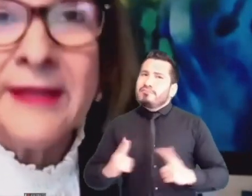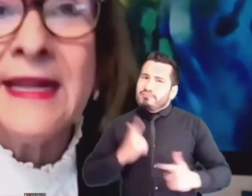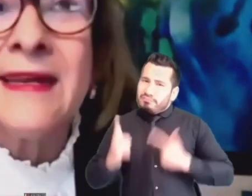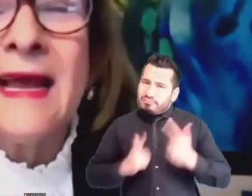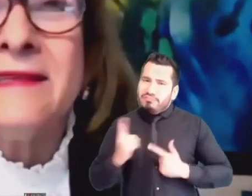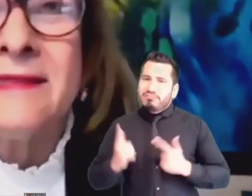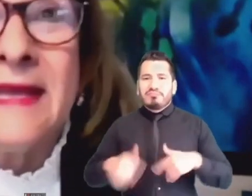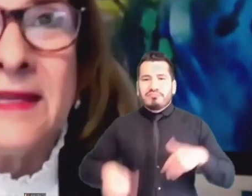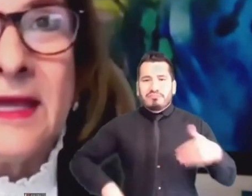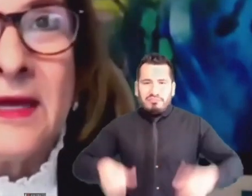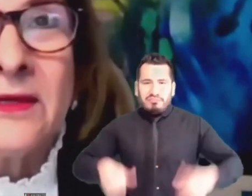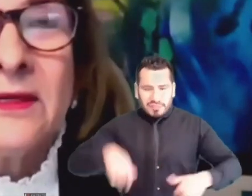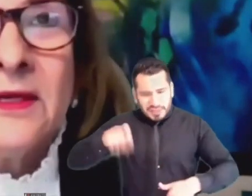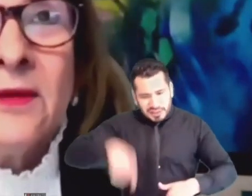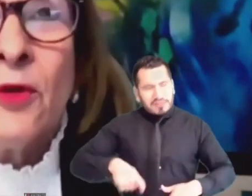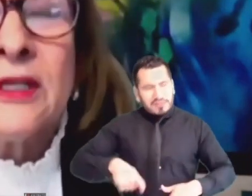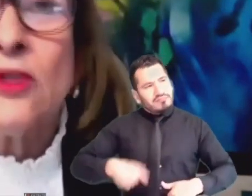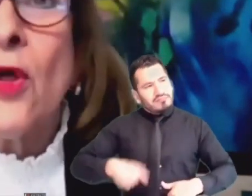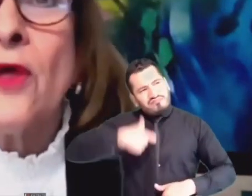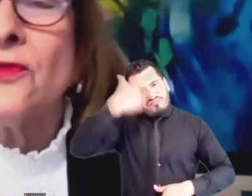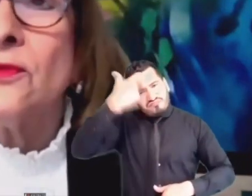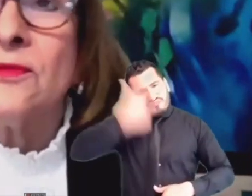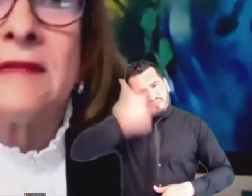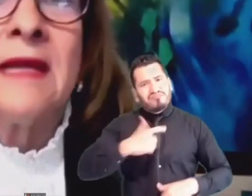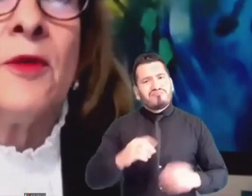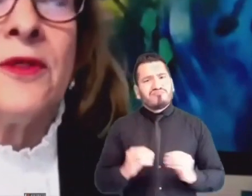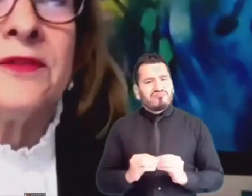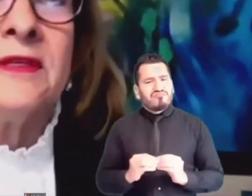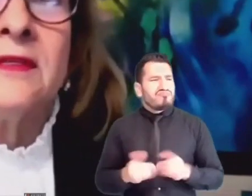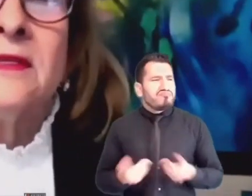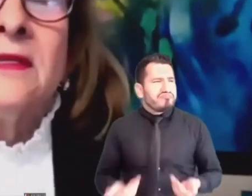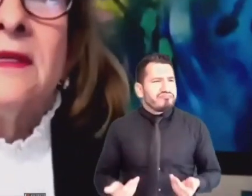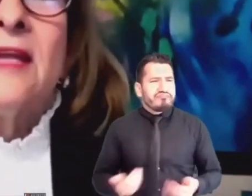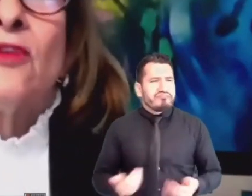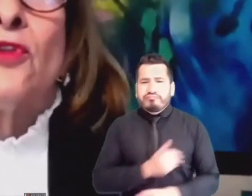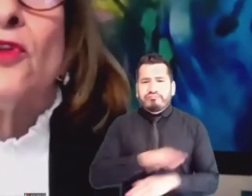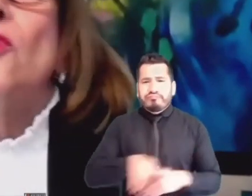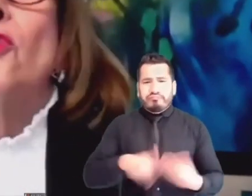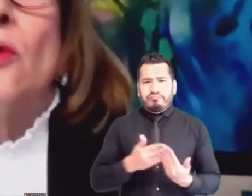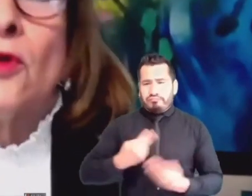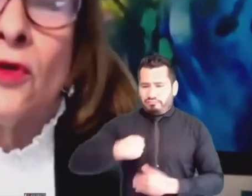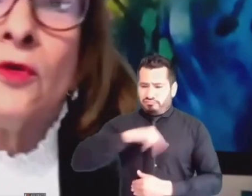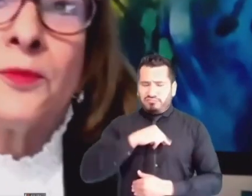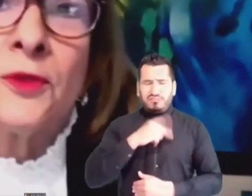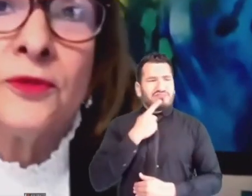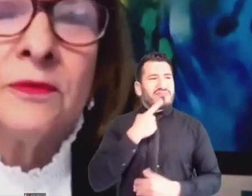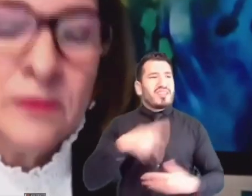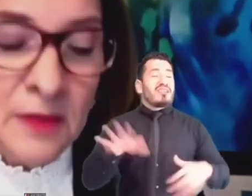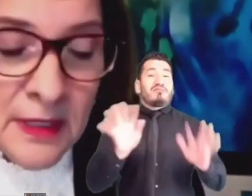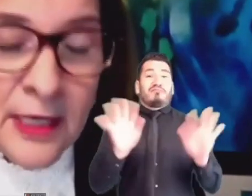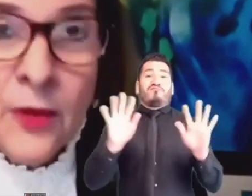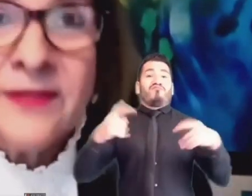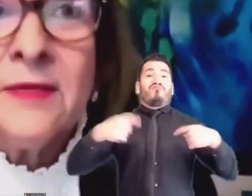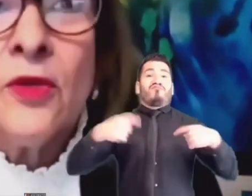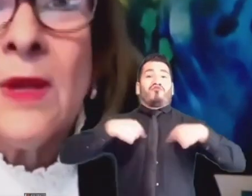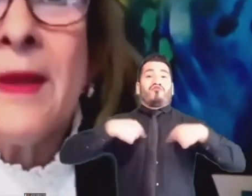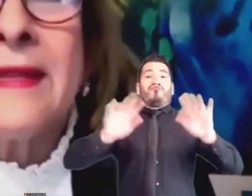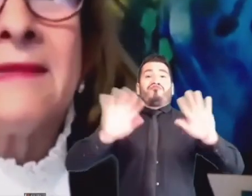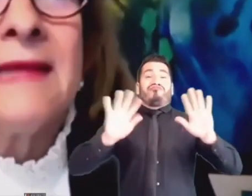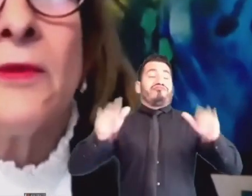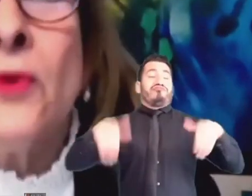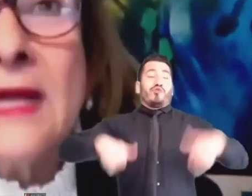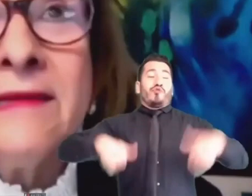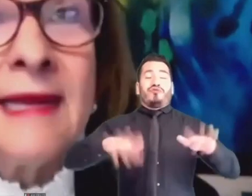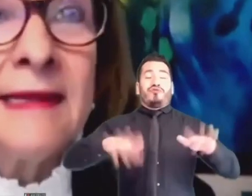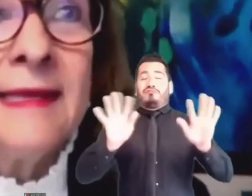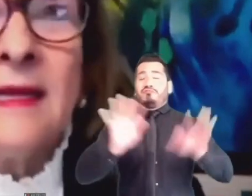de una manera real y seria porque todos tratamos de decir que nosotros no somos corruptos y lo decimos de una manera